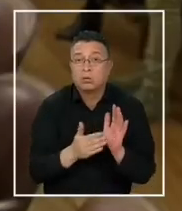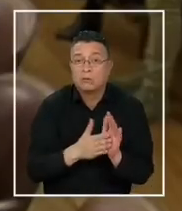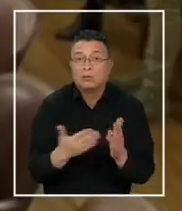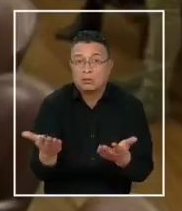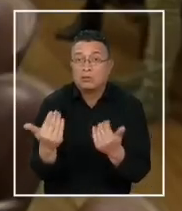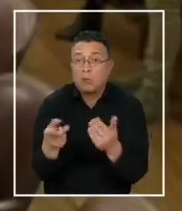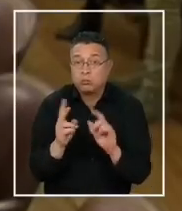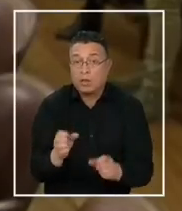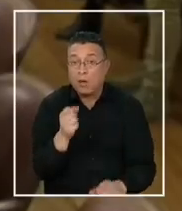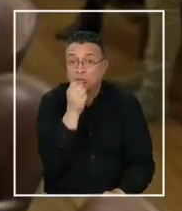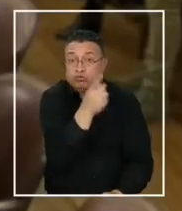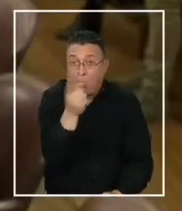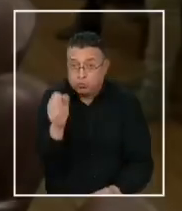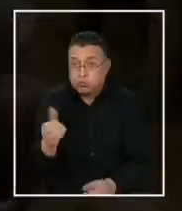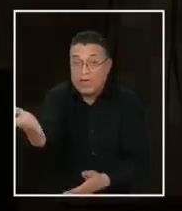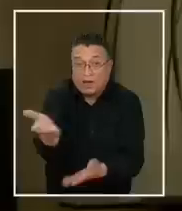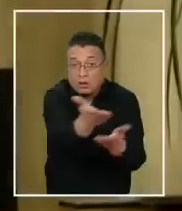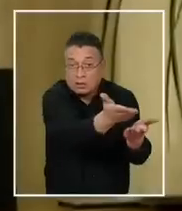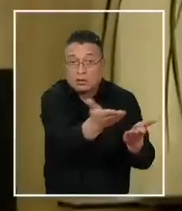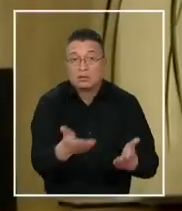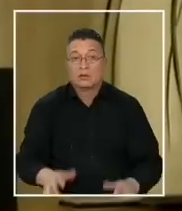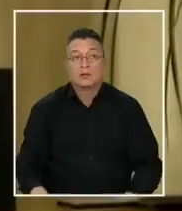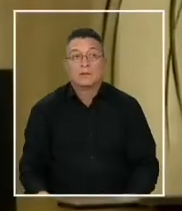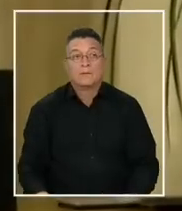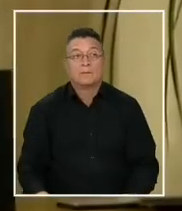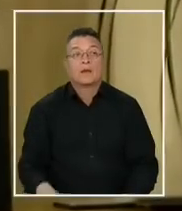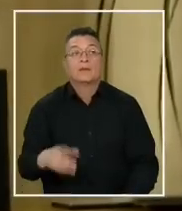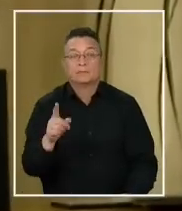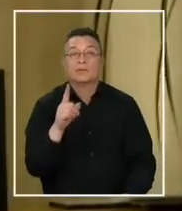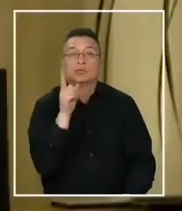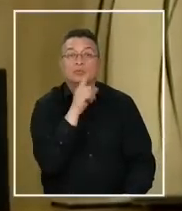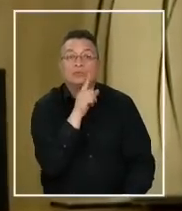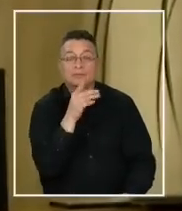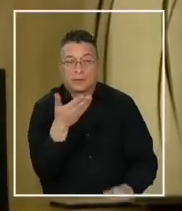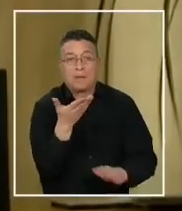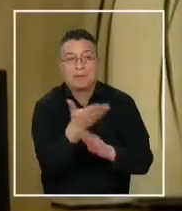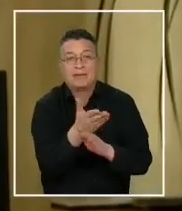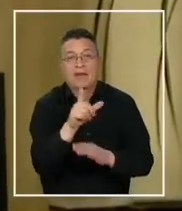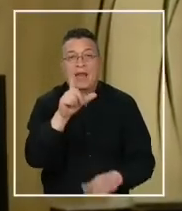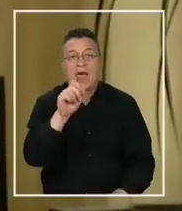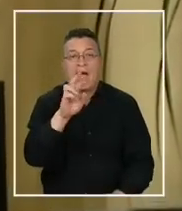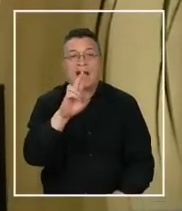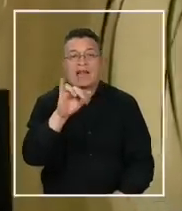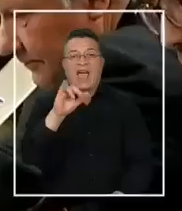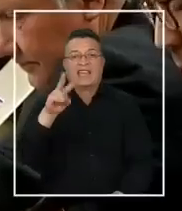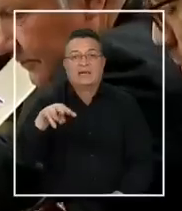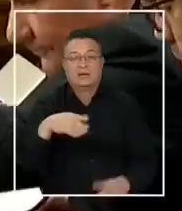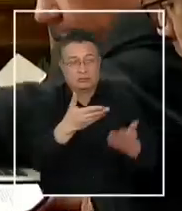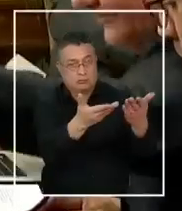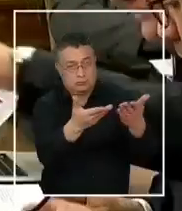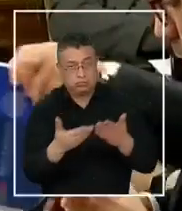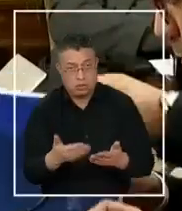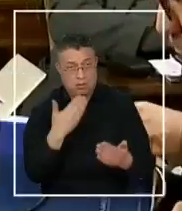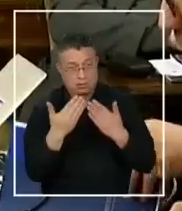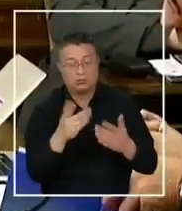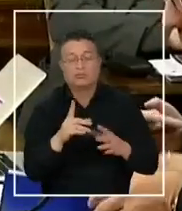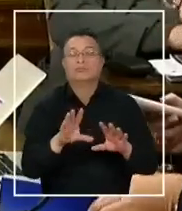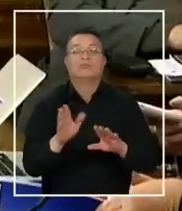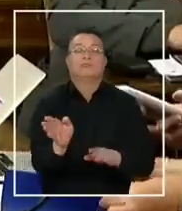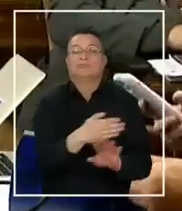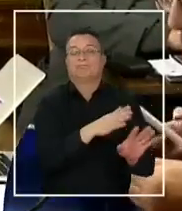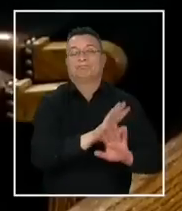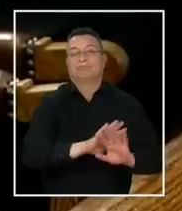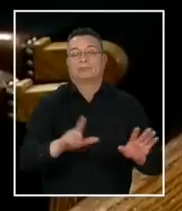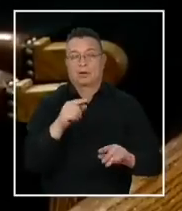enteces pertinente, puede hacer la denuncia si él conoce acerca de montajes. Finalmente, la solicitud de invitar a Larraín fue desestimada por la instancia, pero se acordó oficiar a la